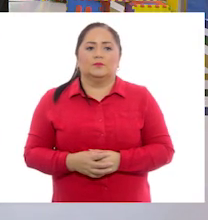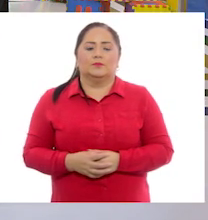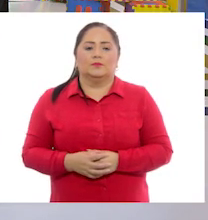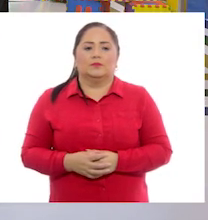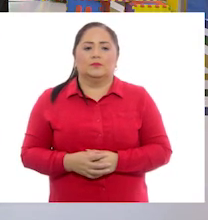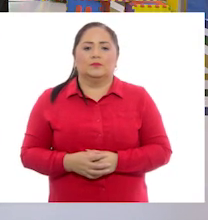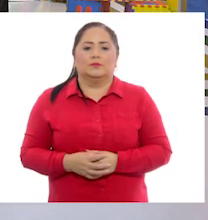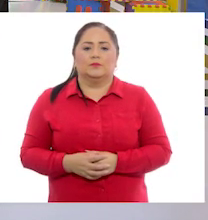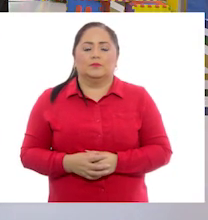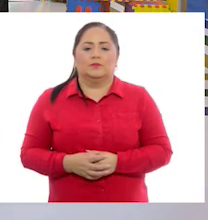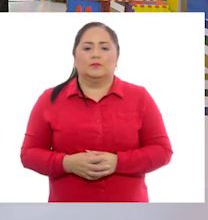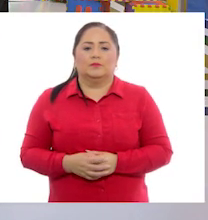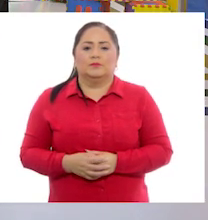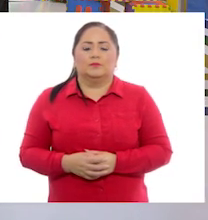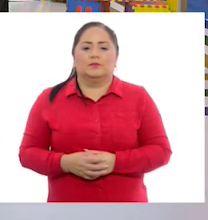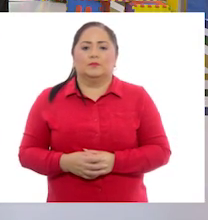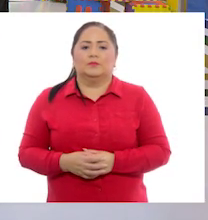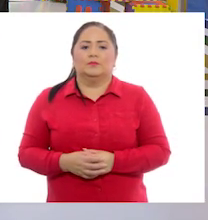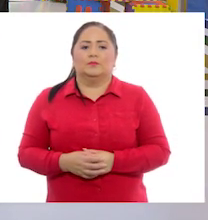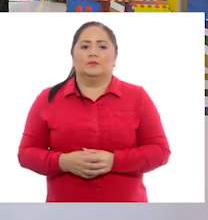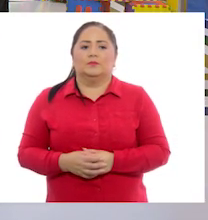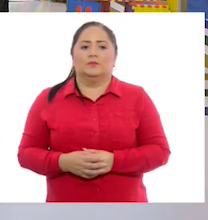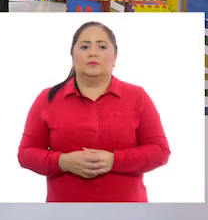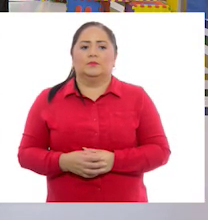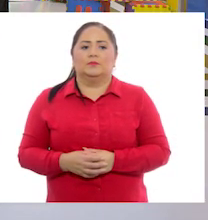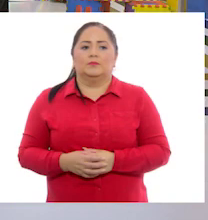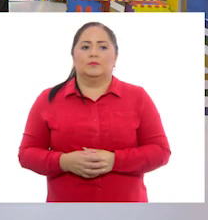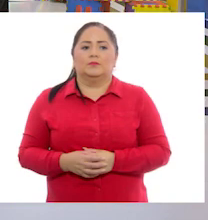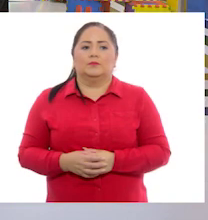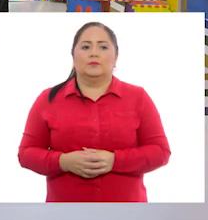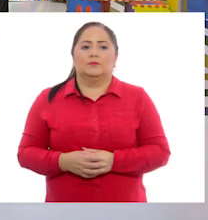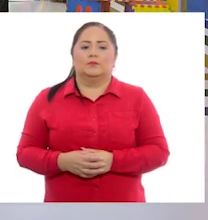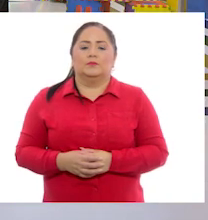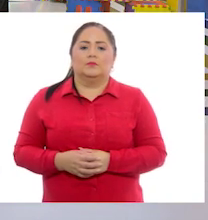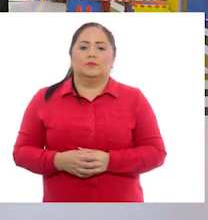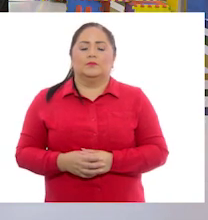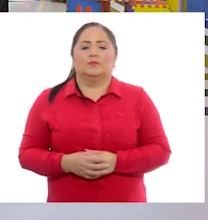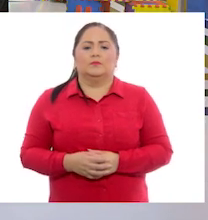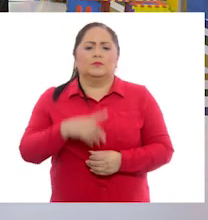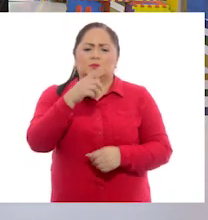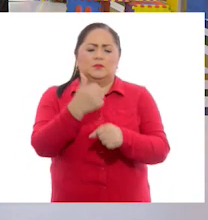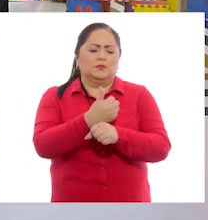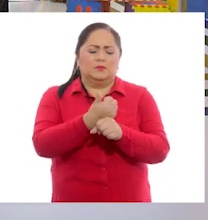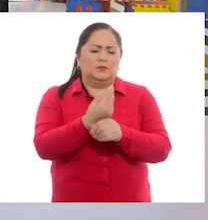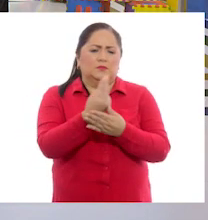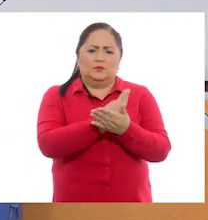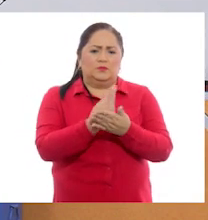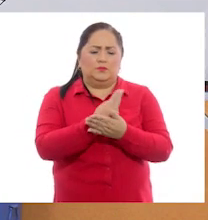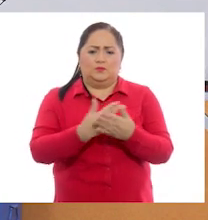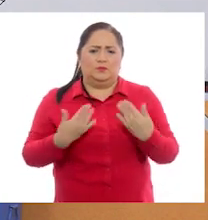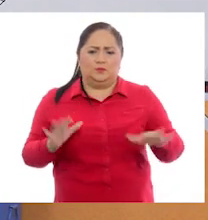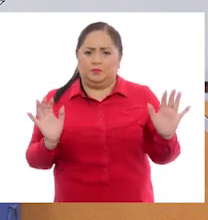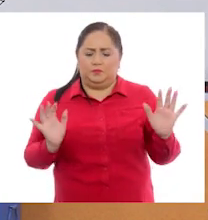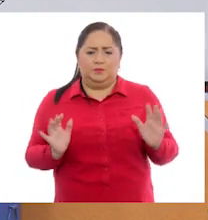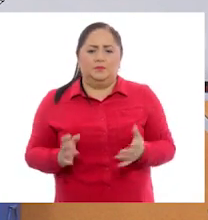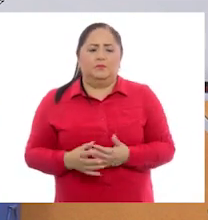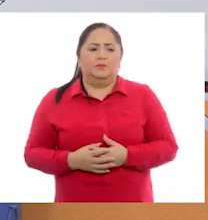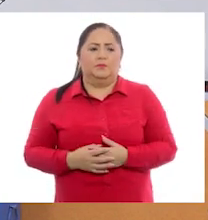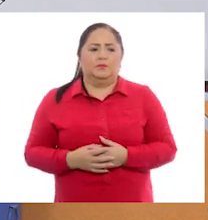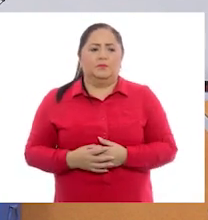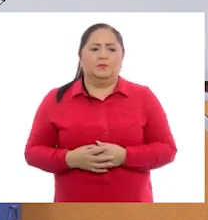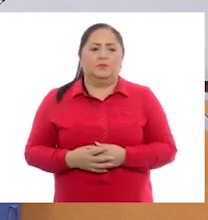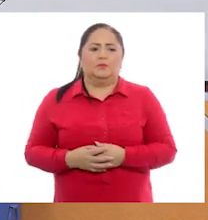izquierdo. Ya sé. Colóquenlo del lado izquierdo de la casa. Un zapato. Como a les salga, no se preocupen. Muy bien.